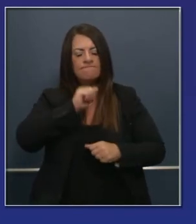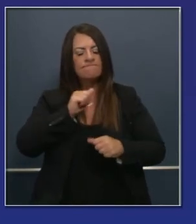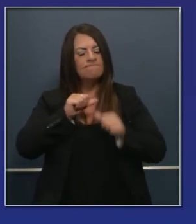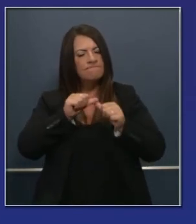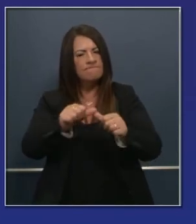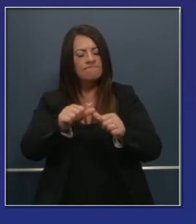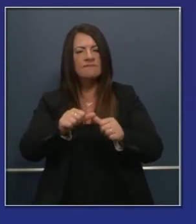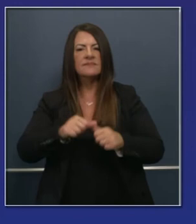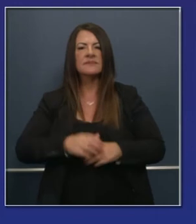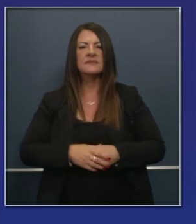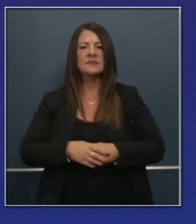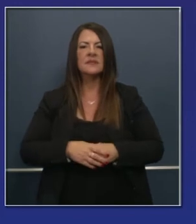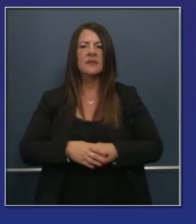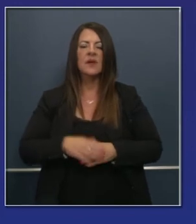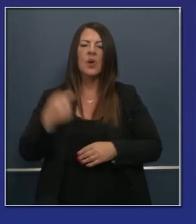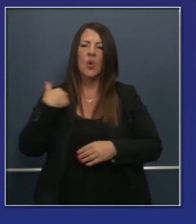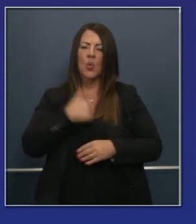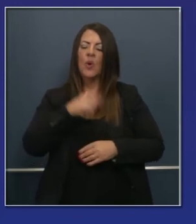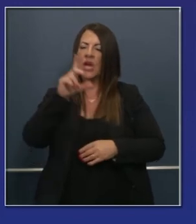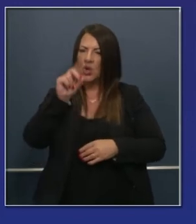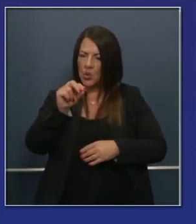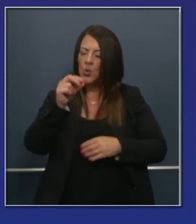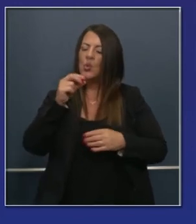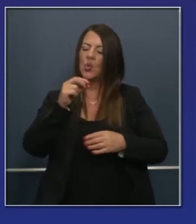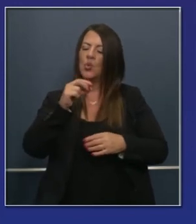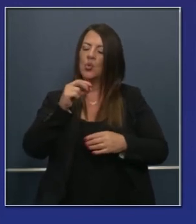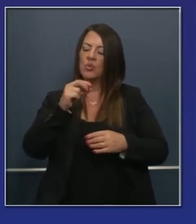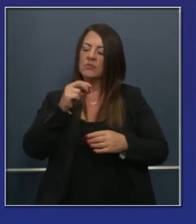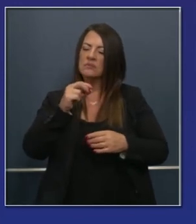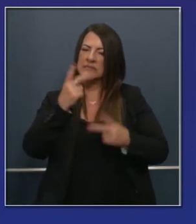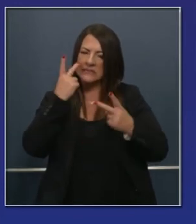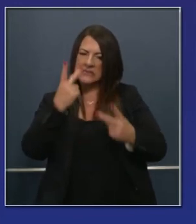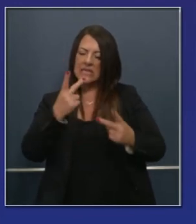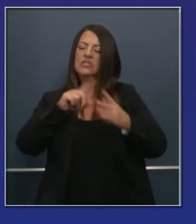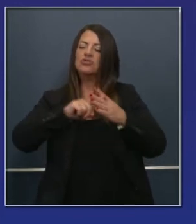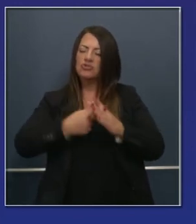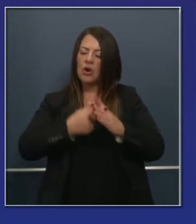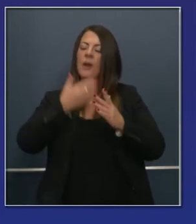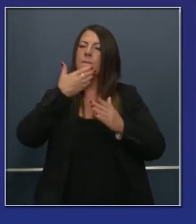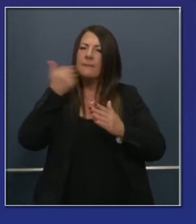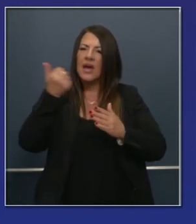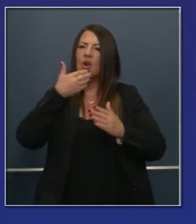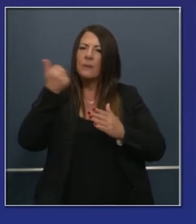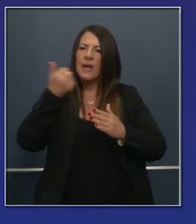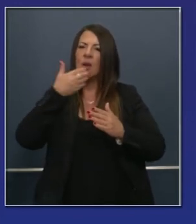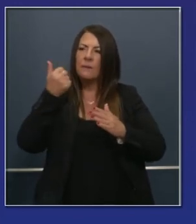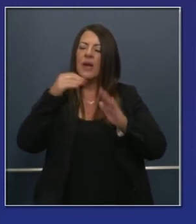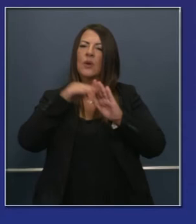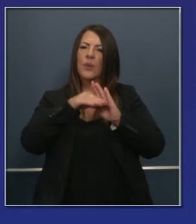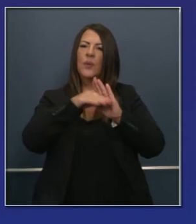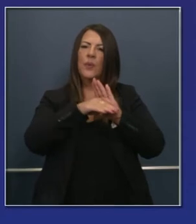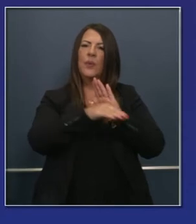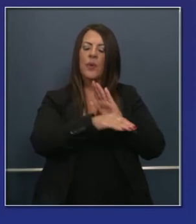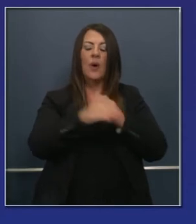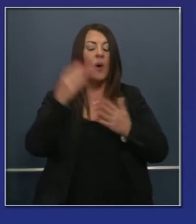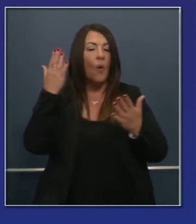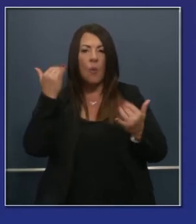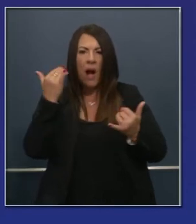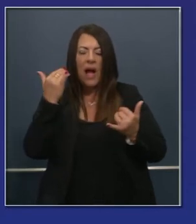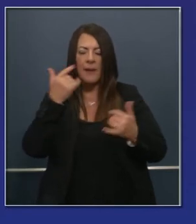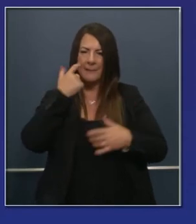muestra un número más alto que eso. Pero definitivamente es una corriente que muestra ir en una curva